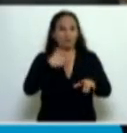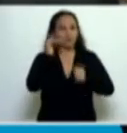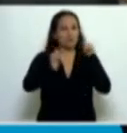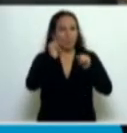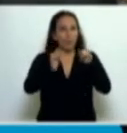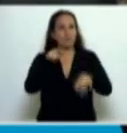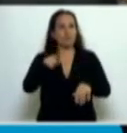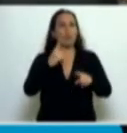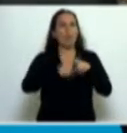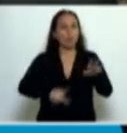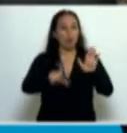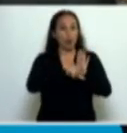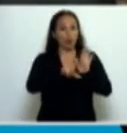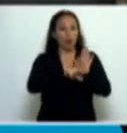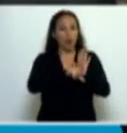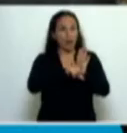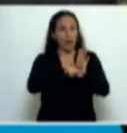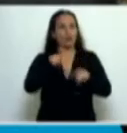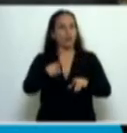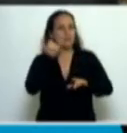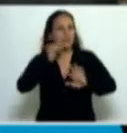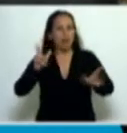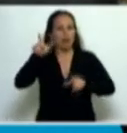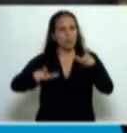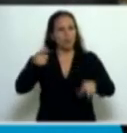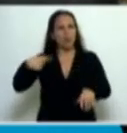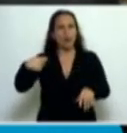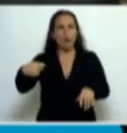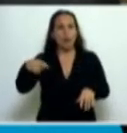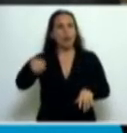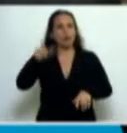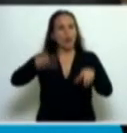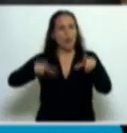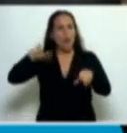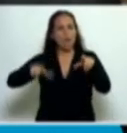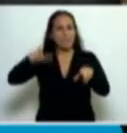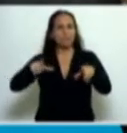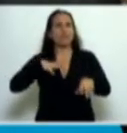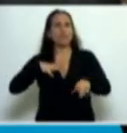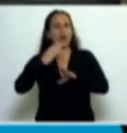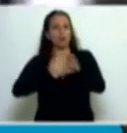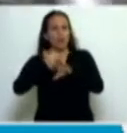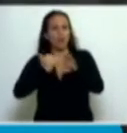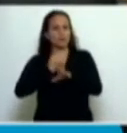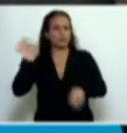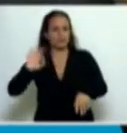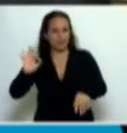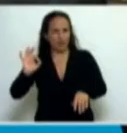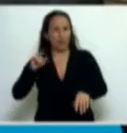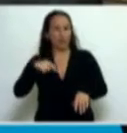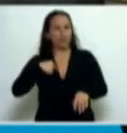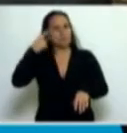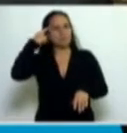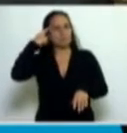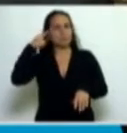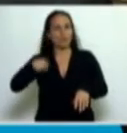inclusive por ley estamos permitiendo jubilarse a quienes no realizaron aportes. De manera que todo esto me parece